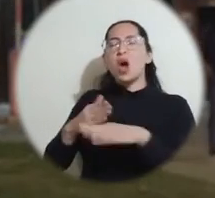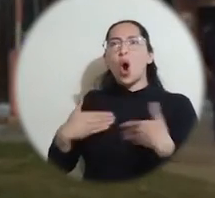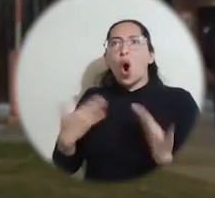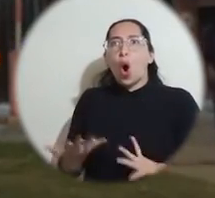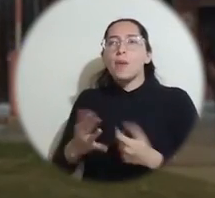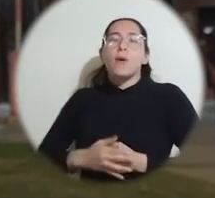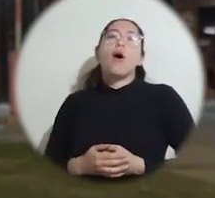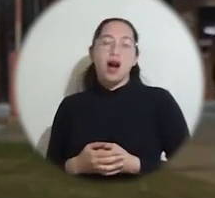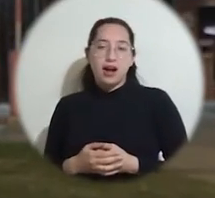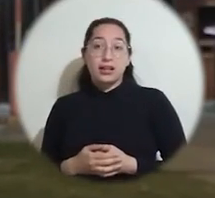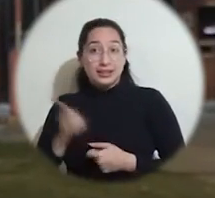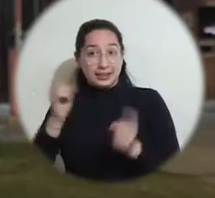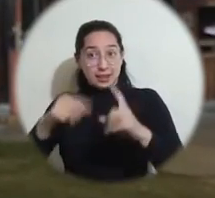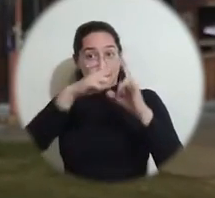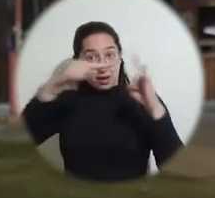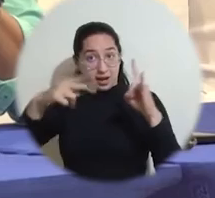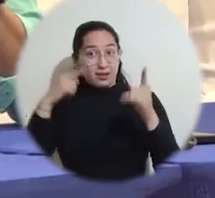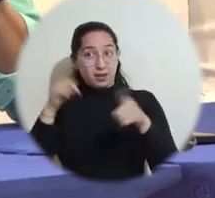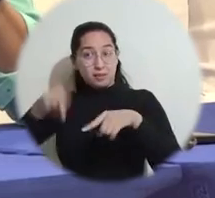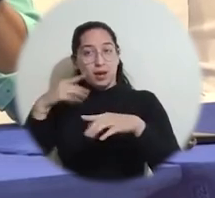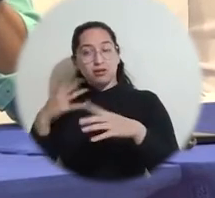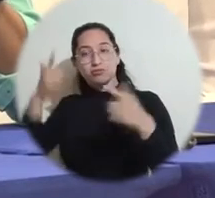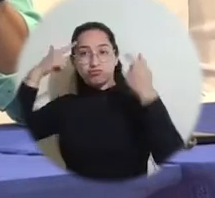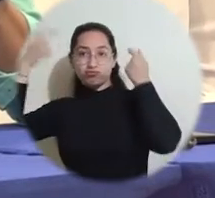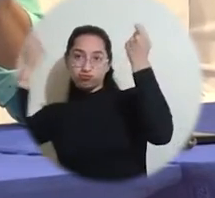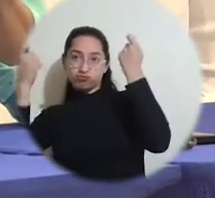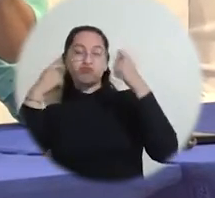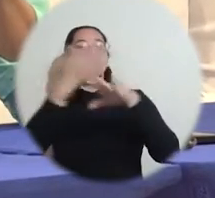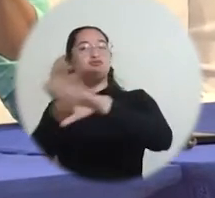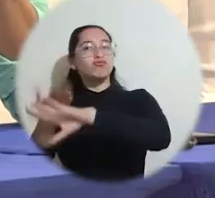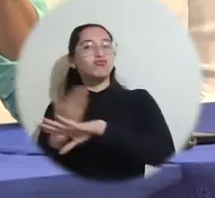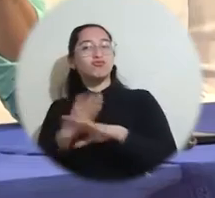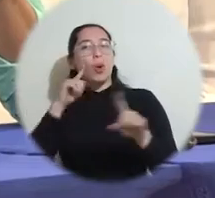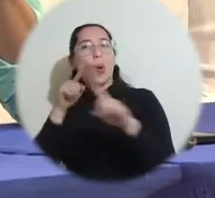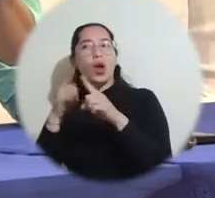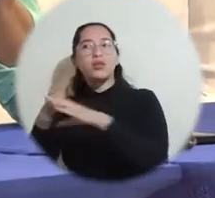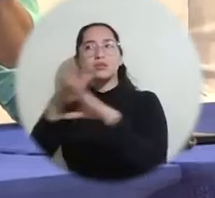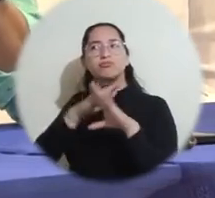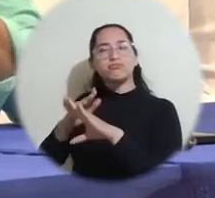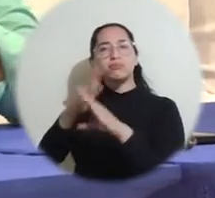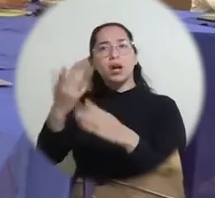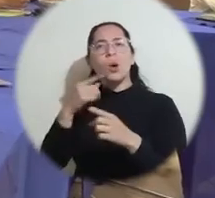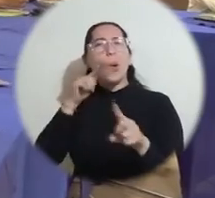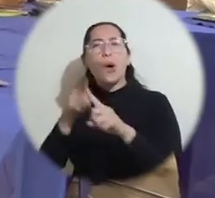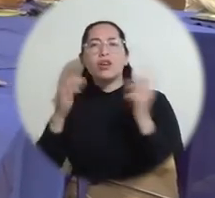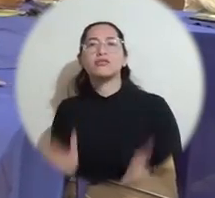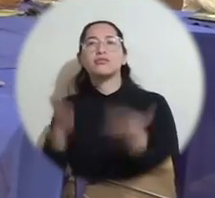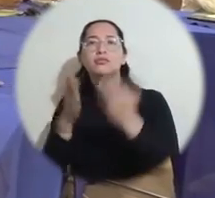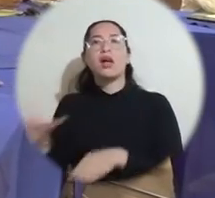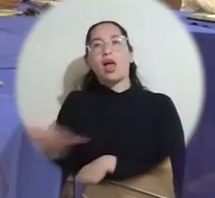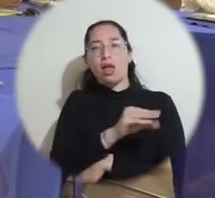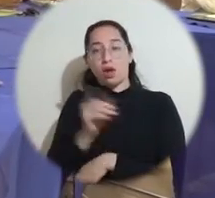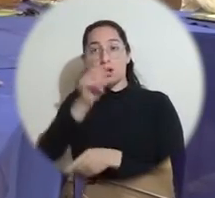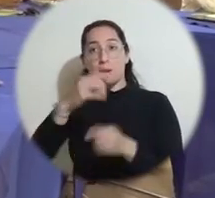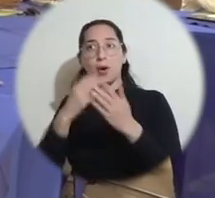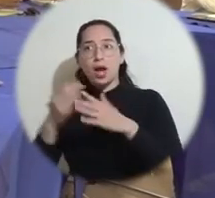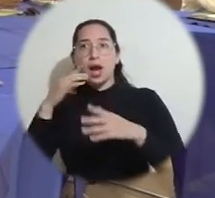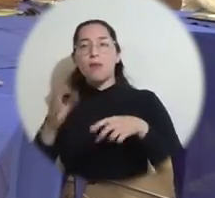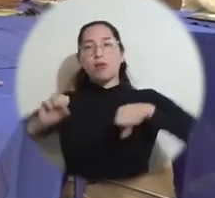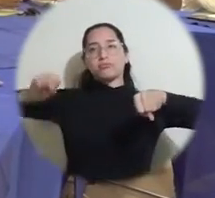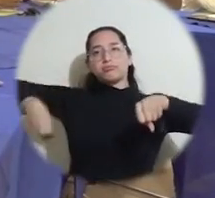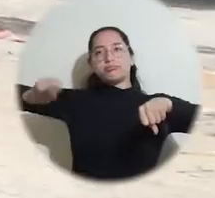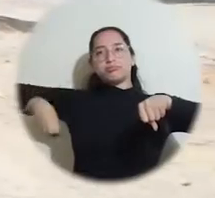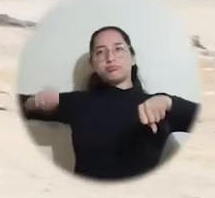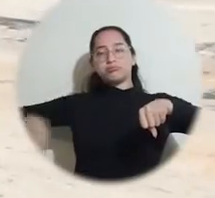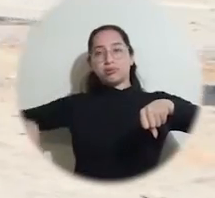cuando no hay estudiantes, vamos a quedar desprotegidas. Cabe recordar que Unimagdalena ha desarrollado una robusta estrategia de seguridad en su compromiso